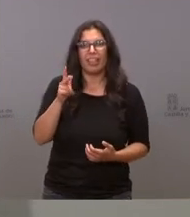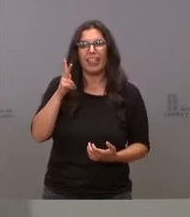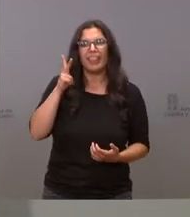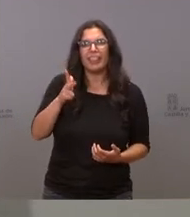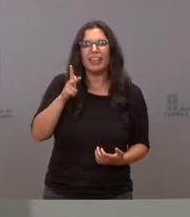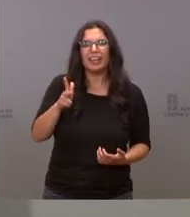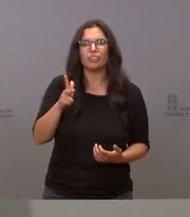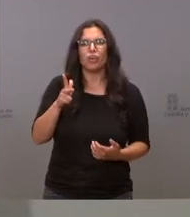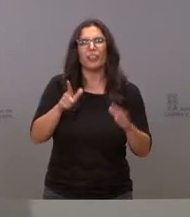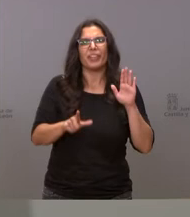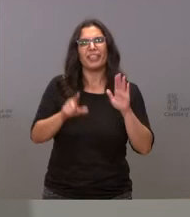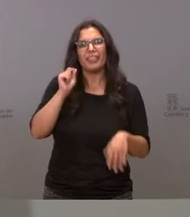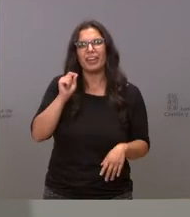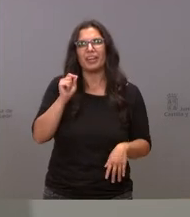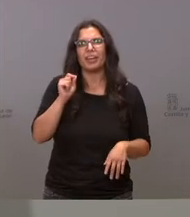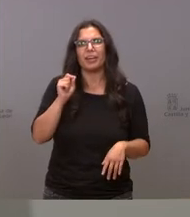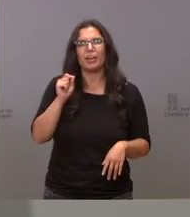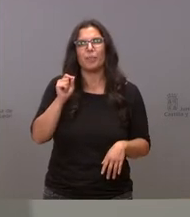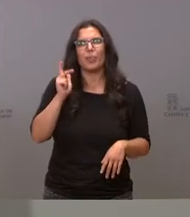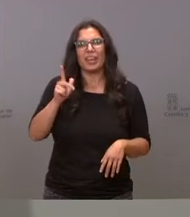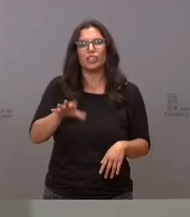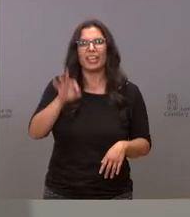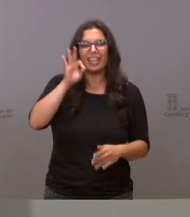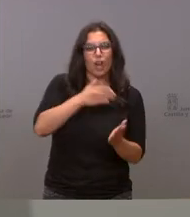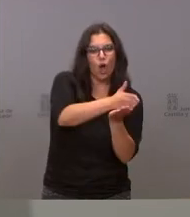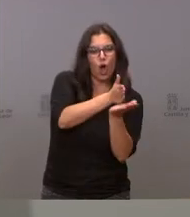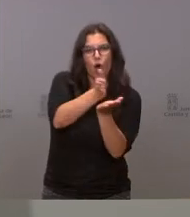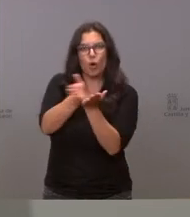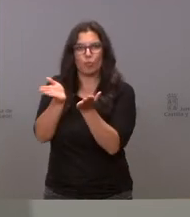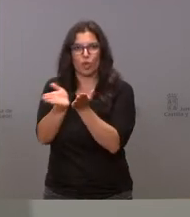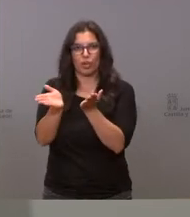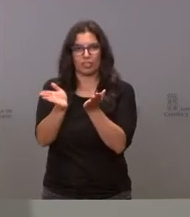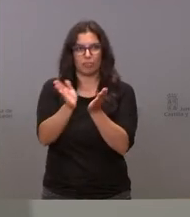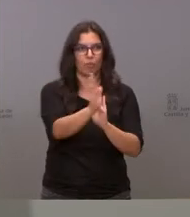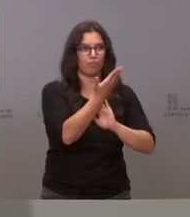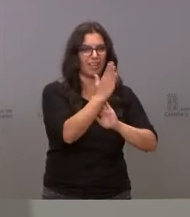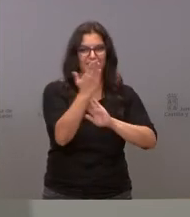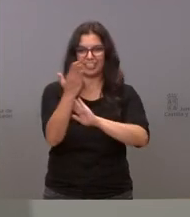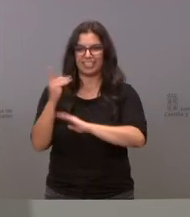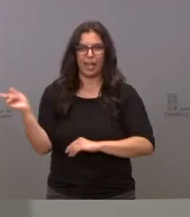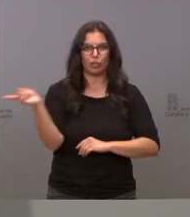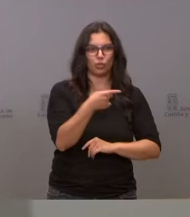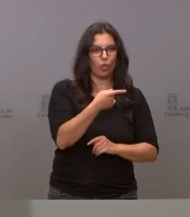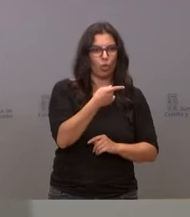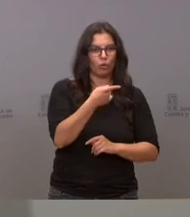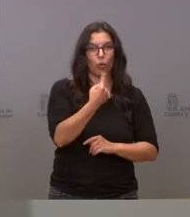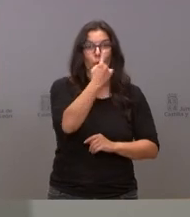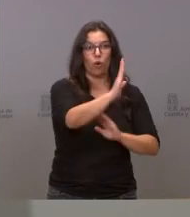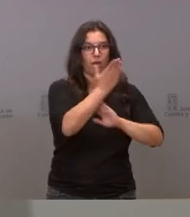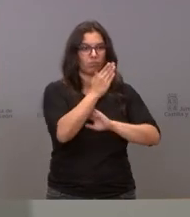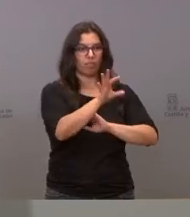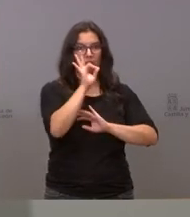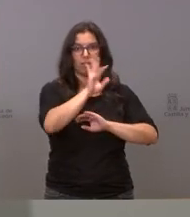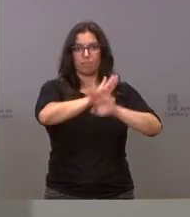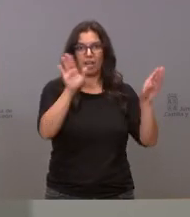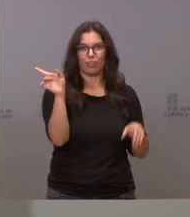a decidir pero a decidir con todas las opciones no a decidir simplemente una opción sino a decidir con